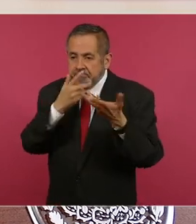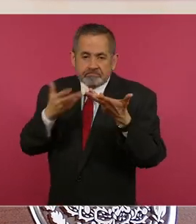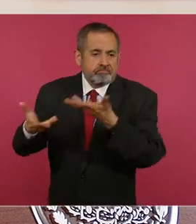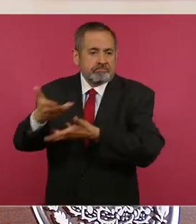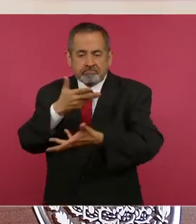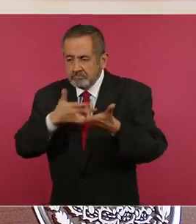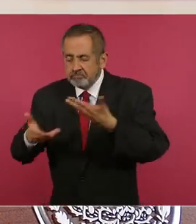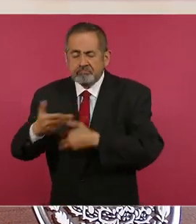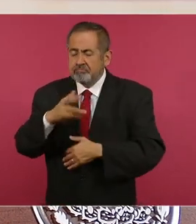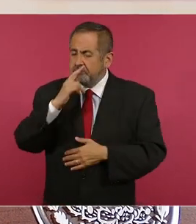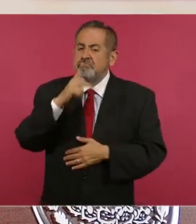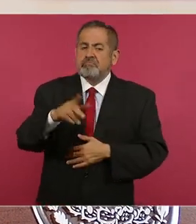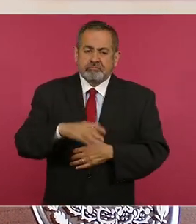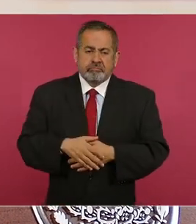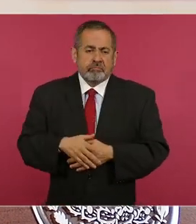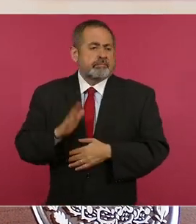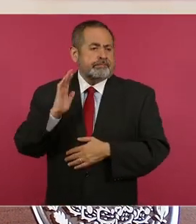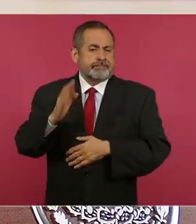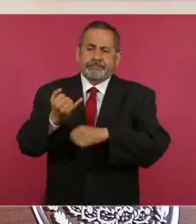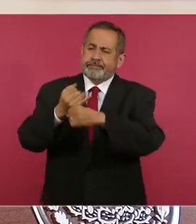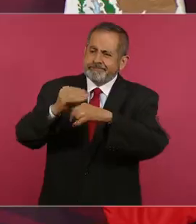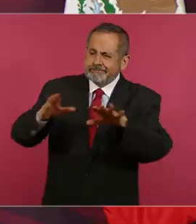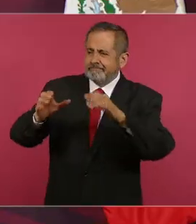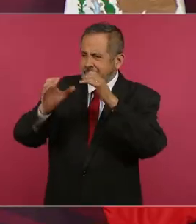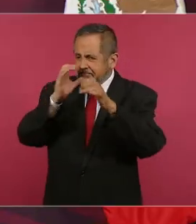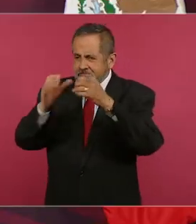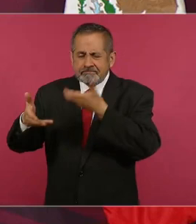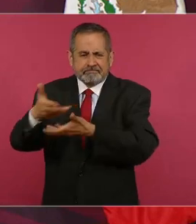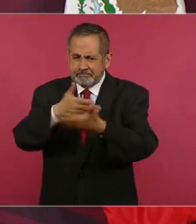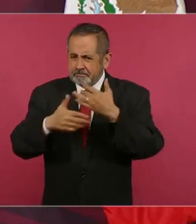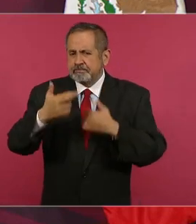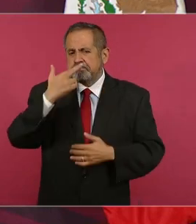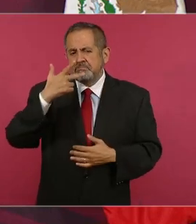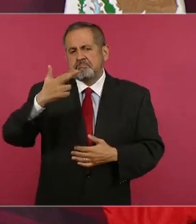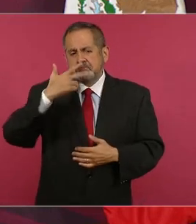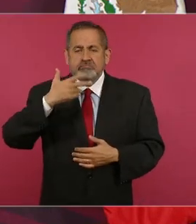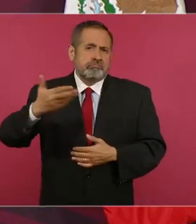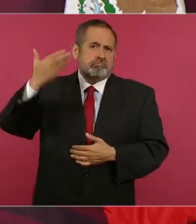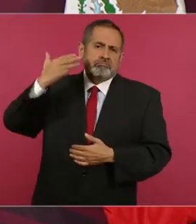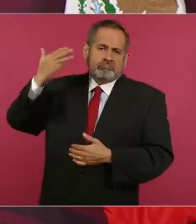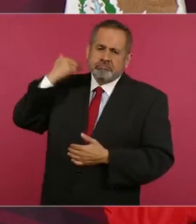Es mucho mejor la comunicación ahora que antes.